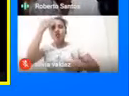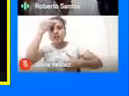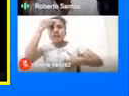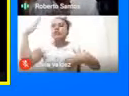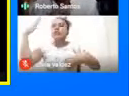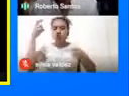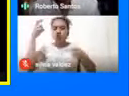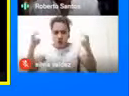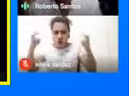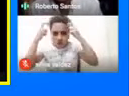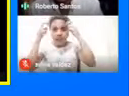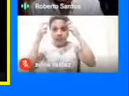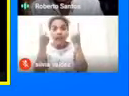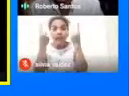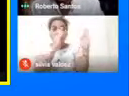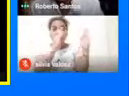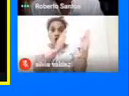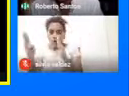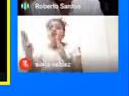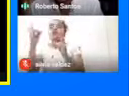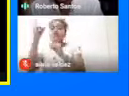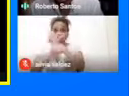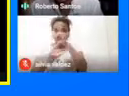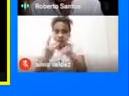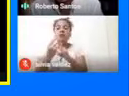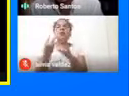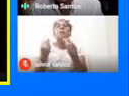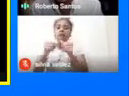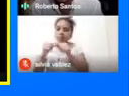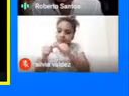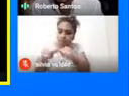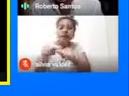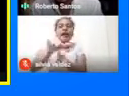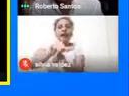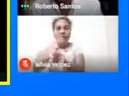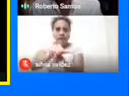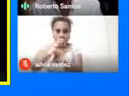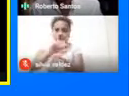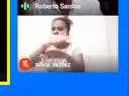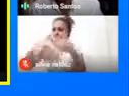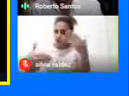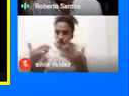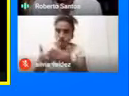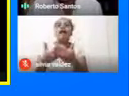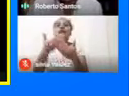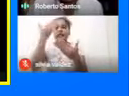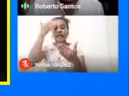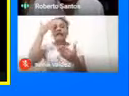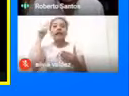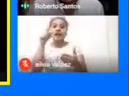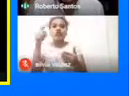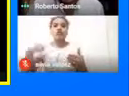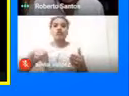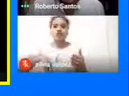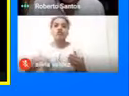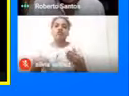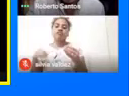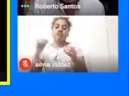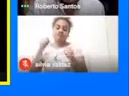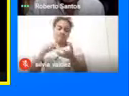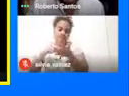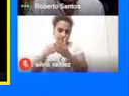Entendiendo el orden Del universo Para mantener El equilibrio Con el todo Y sabiendo Que estamos En permanente cambio